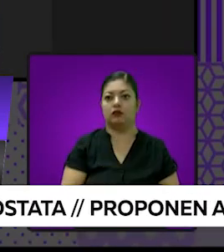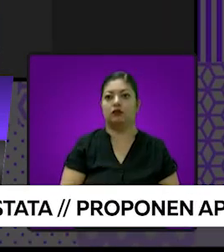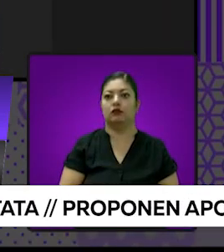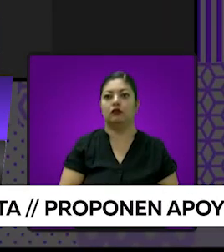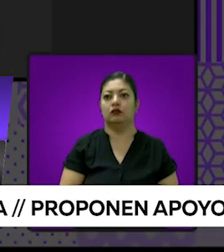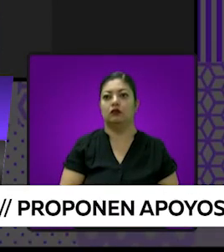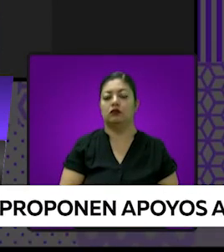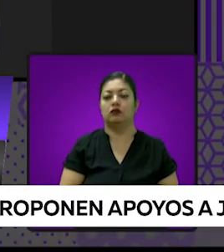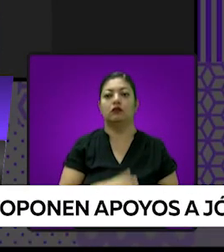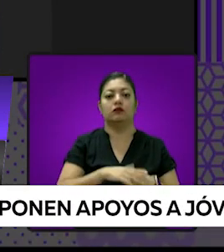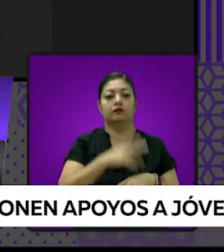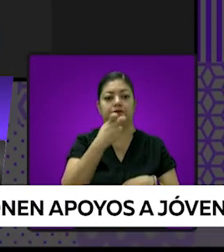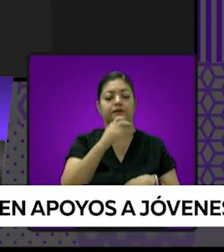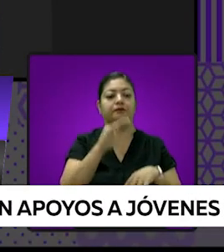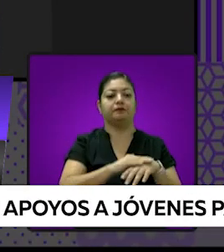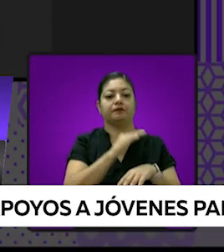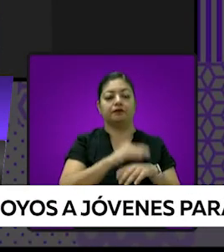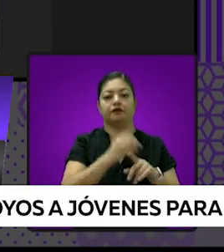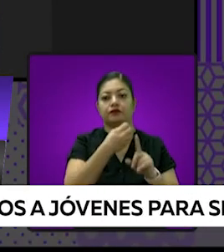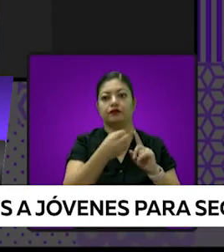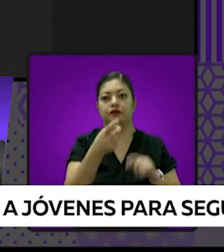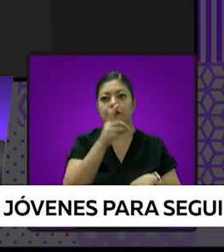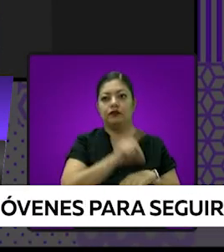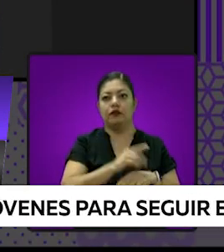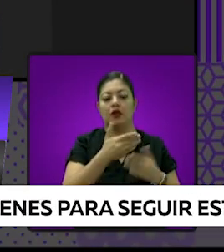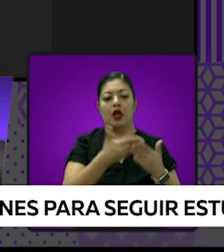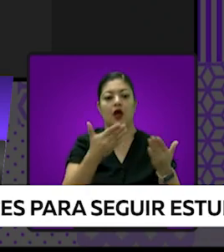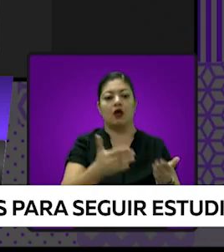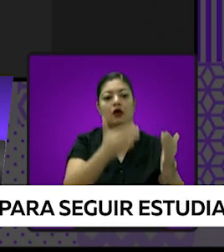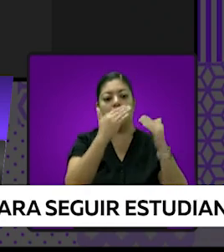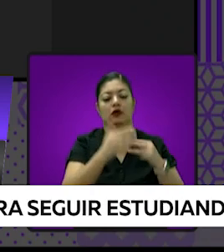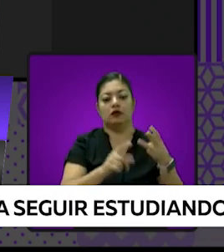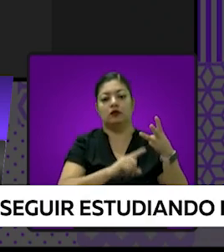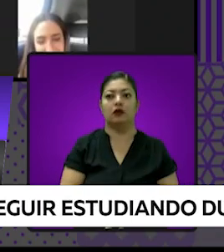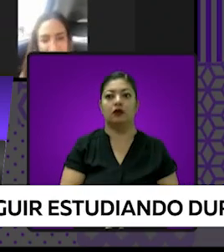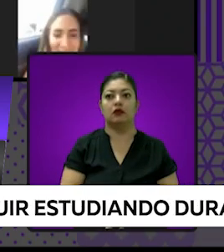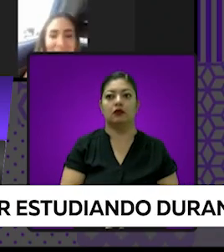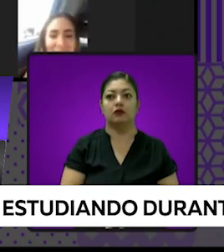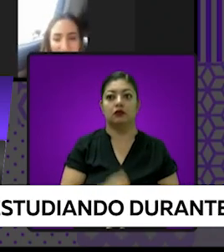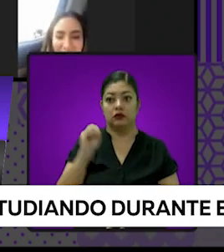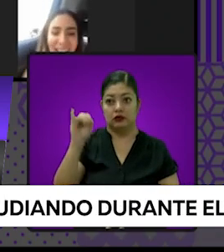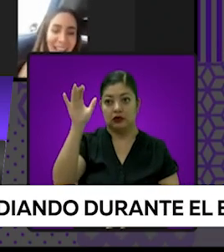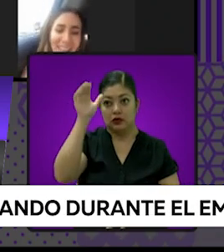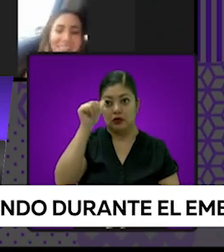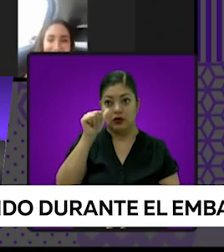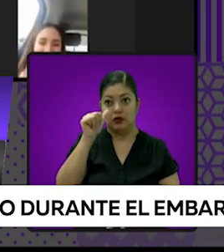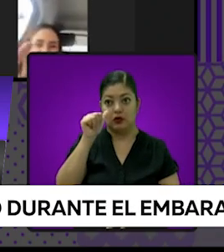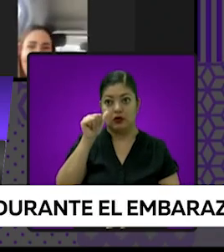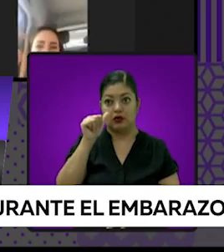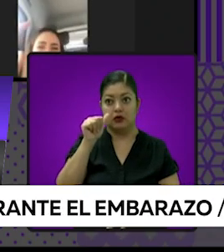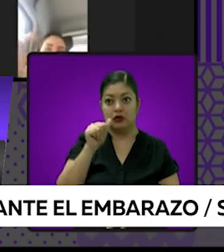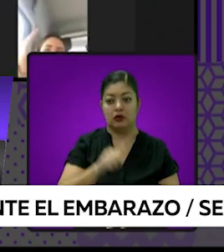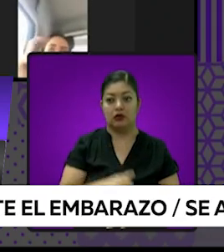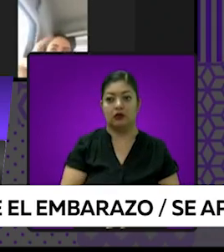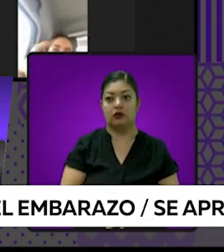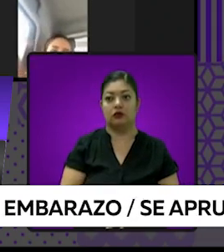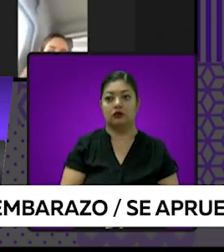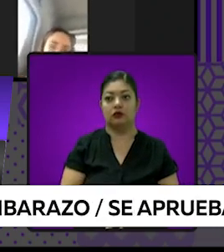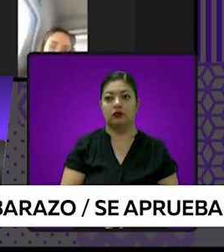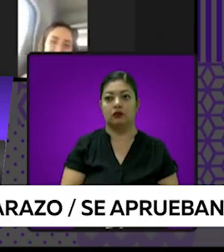objeto se adicione un artículo noveno transitorio a la Ley de Ingresos del Municipio de Tonalá, para el ejercicio fiscal 2023.